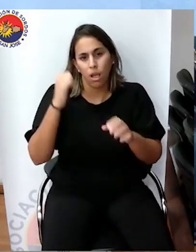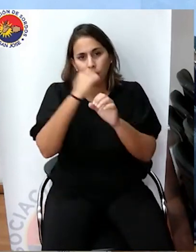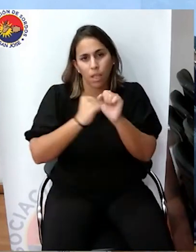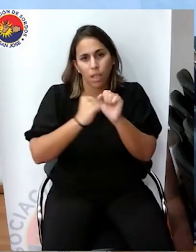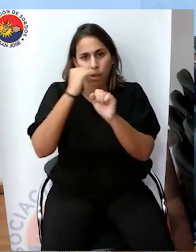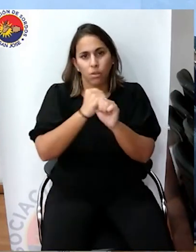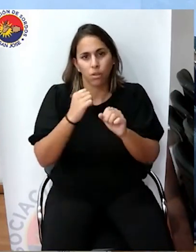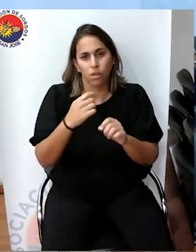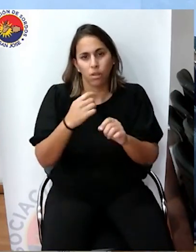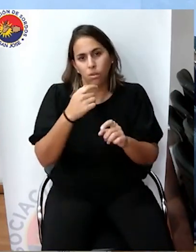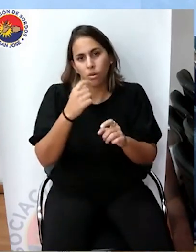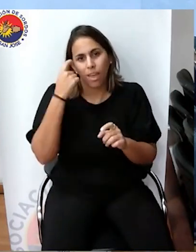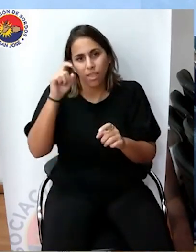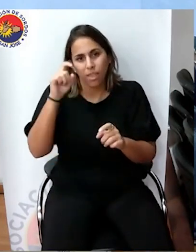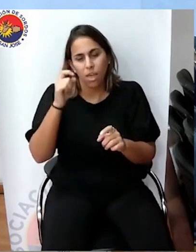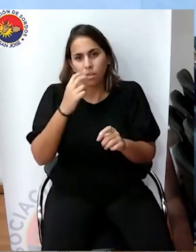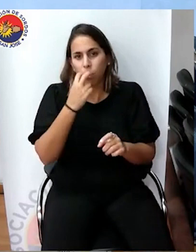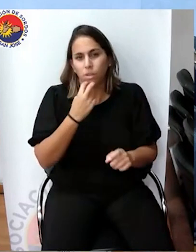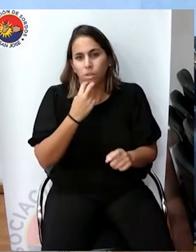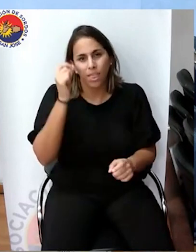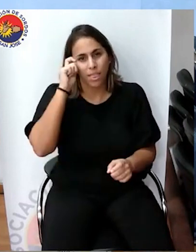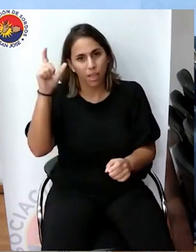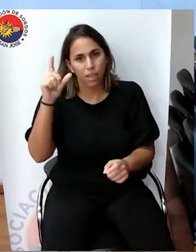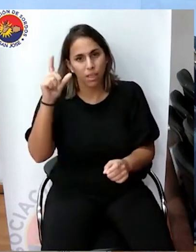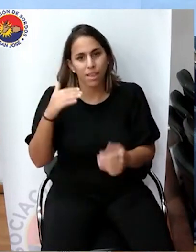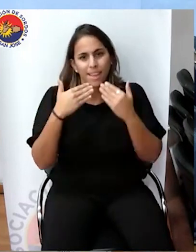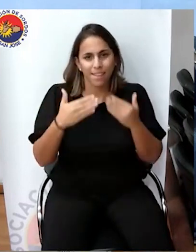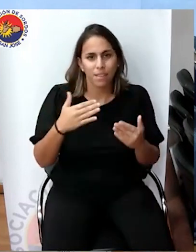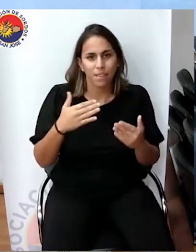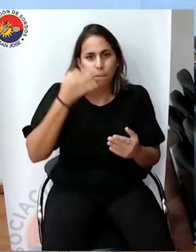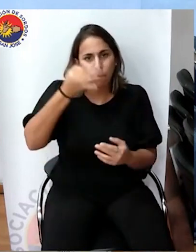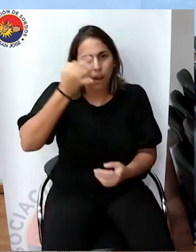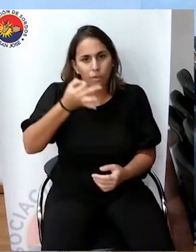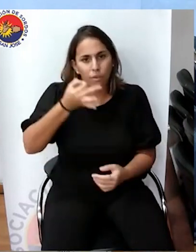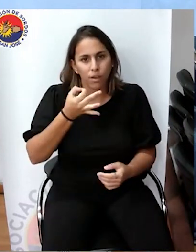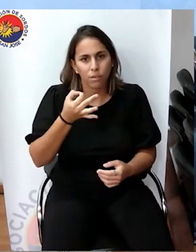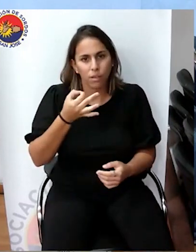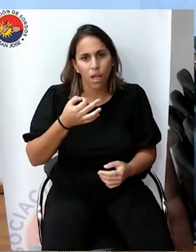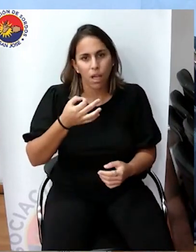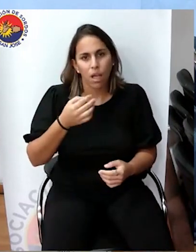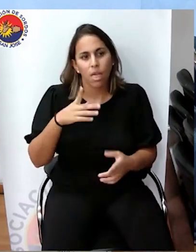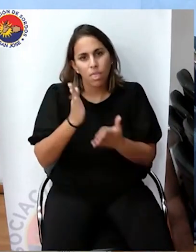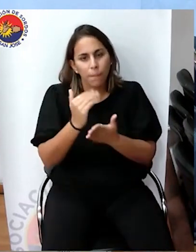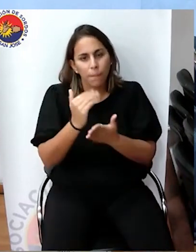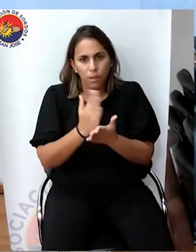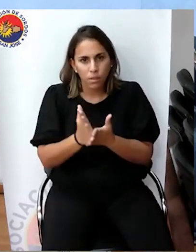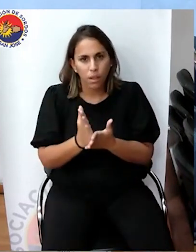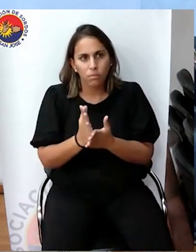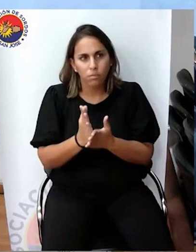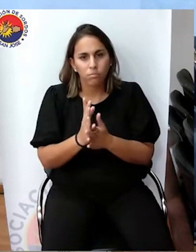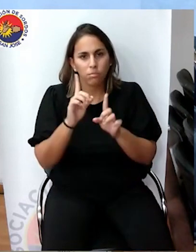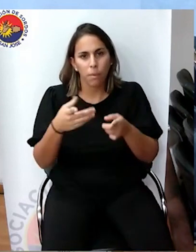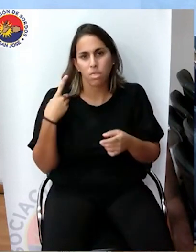con el concepto de San José Inteligente. Agradezco que mis palabras pasen al Ejecutivo Departamental, a los